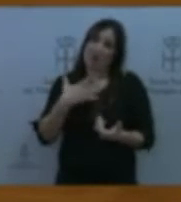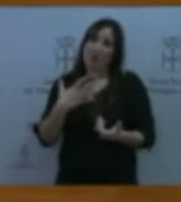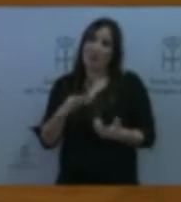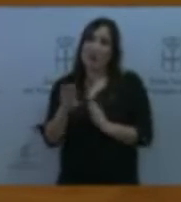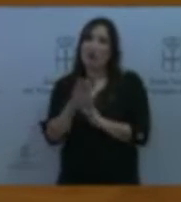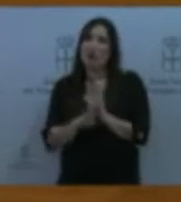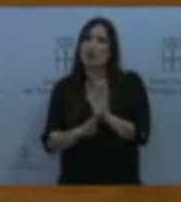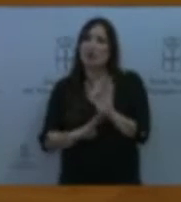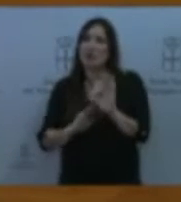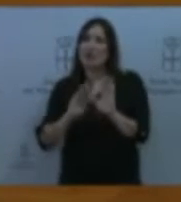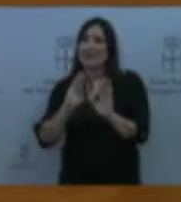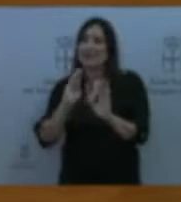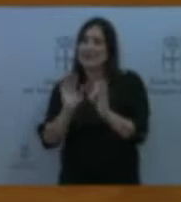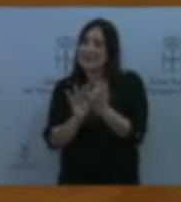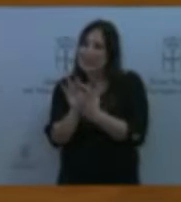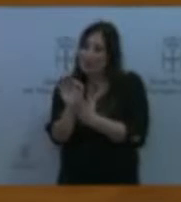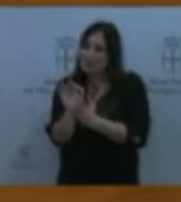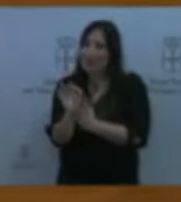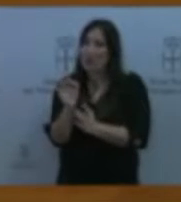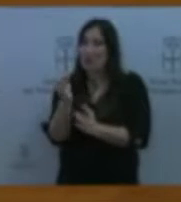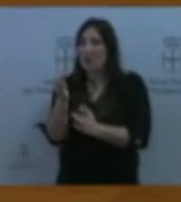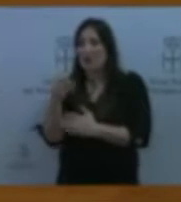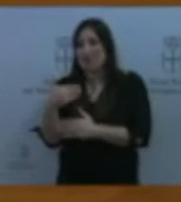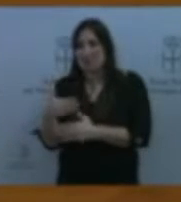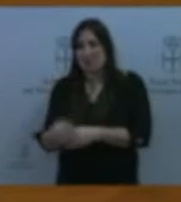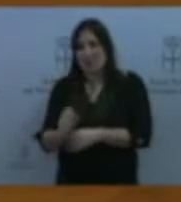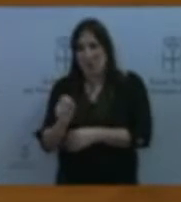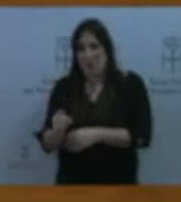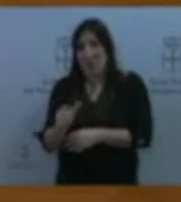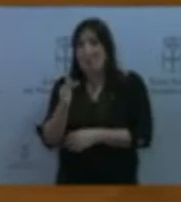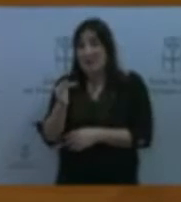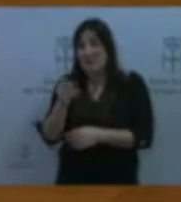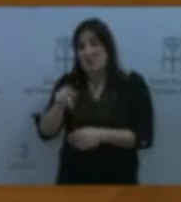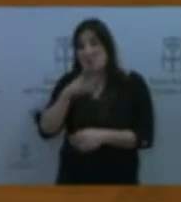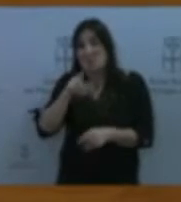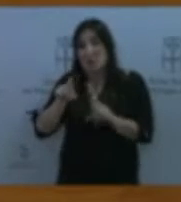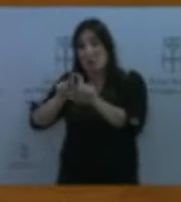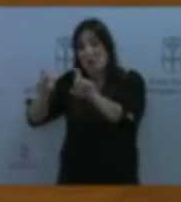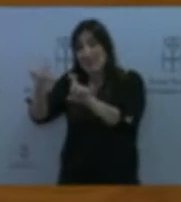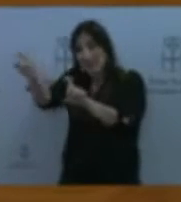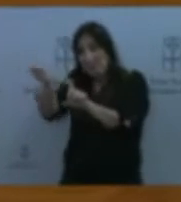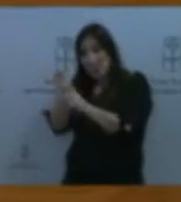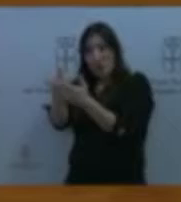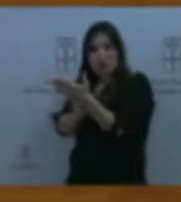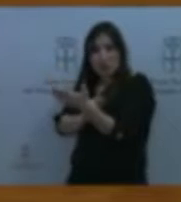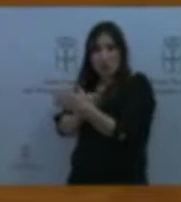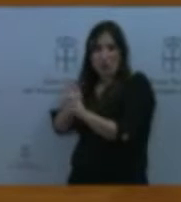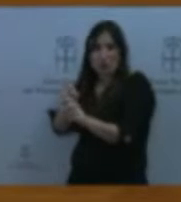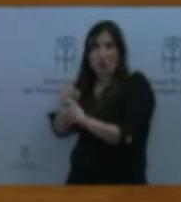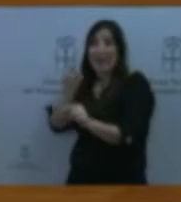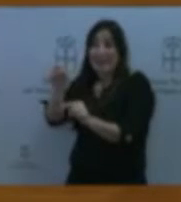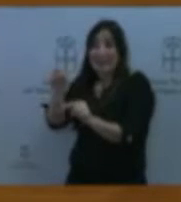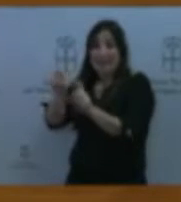servicios, porque se subcontratan a empresas en muchas ocasiones que, a su vez, intentan ajustar